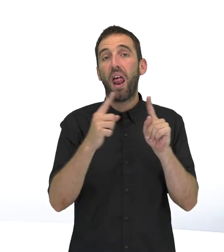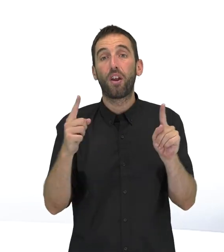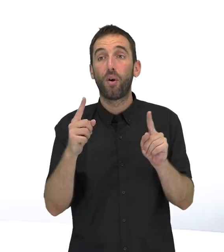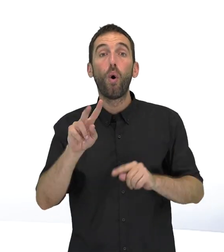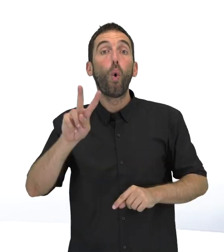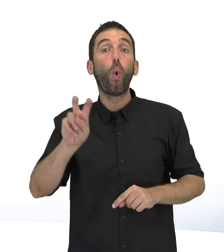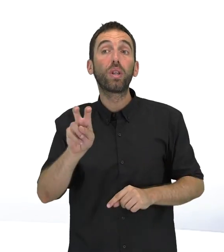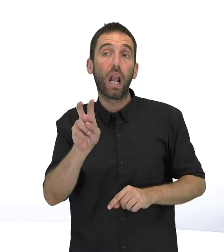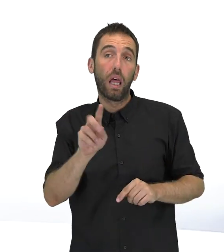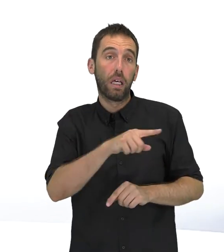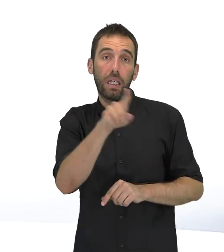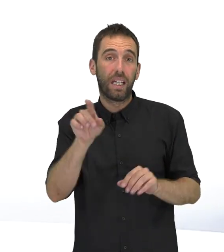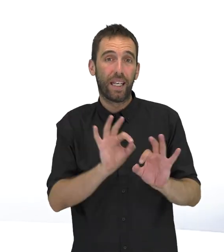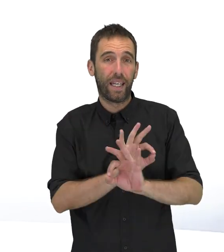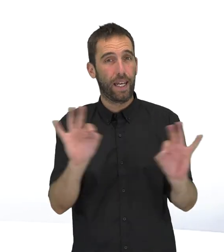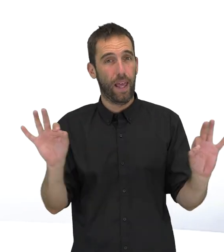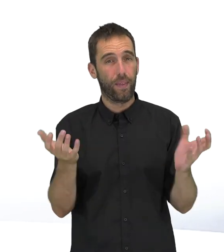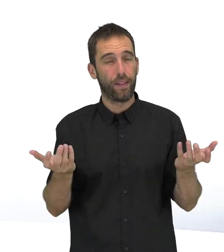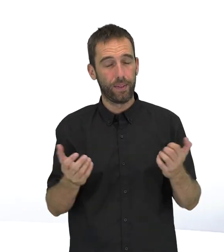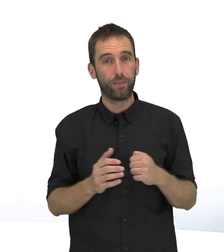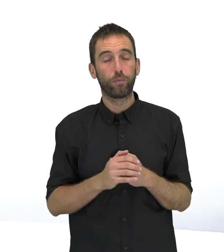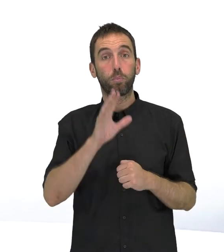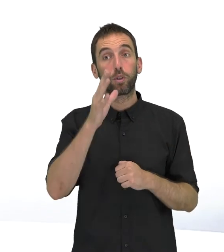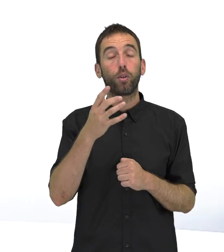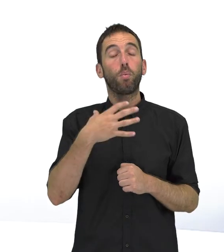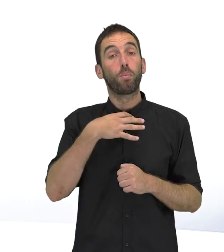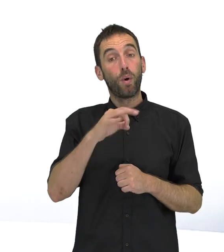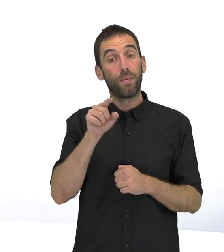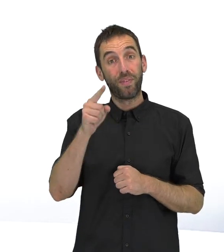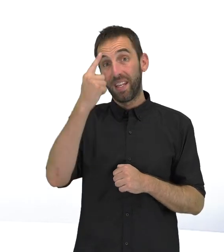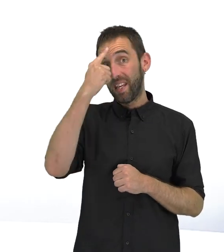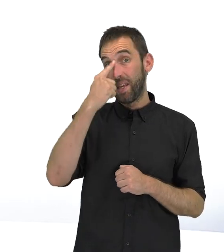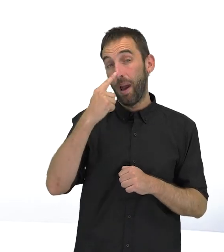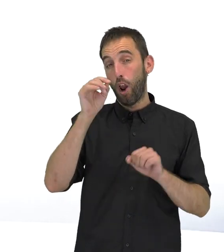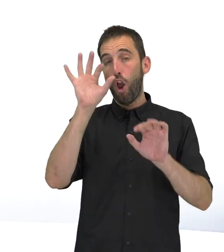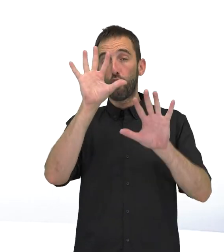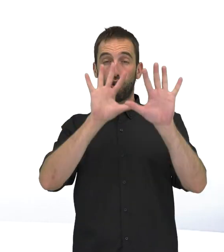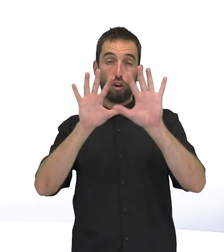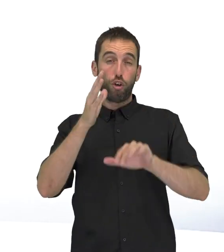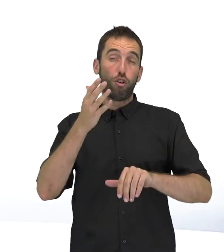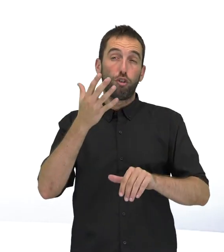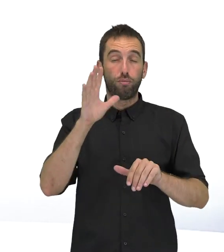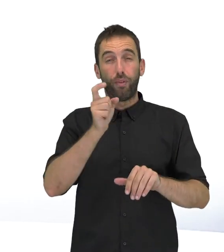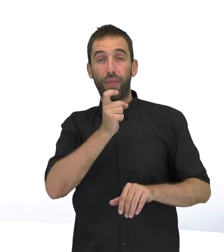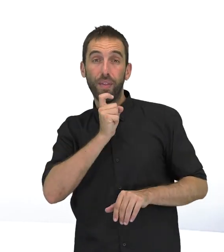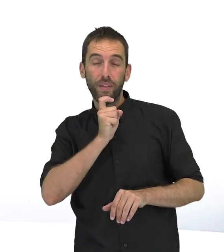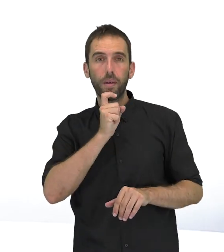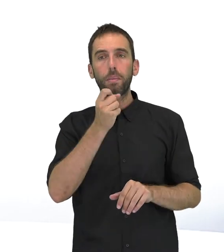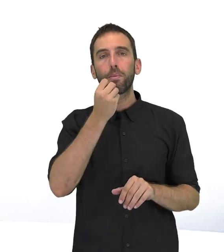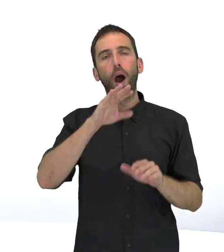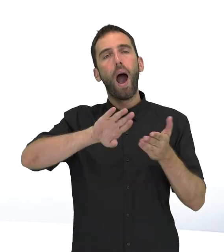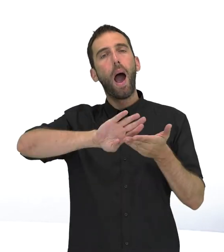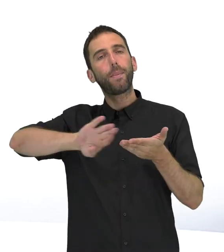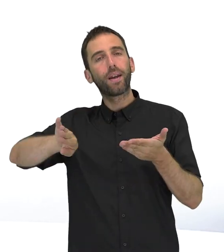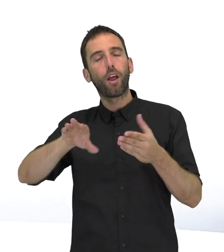no fuera útil para nadie. Por ese motivo, una opción es detallar la descripción de imágenes complejas en un documento de